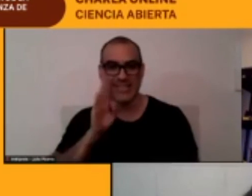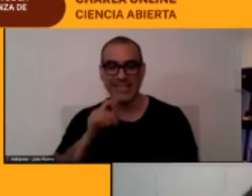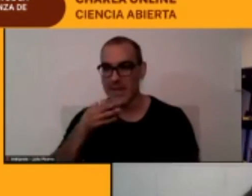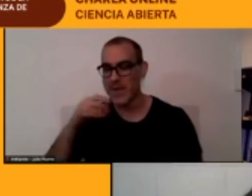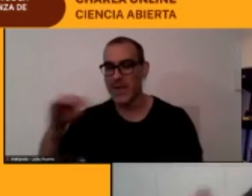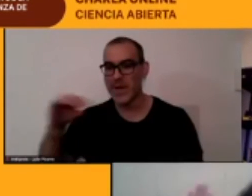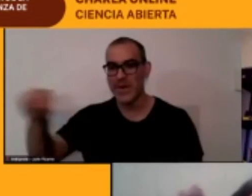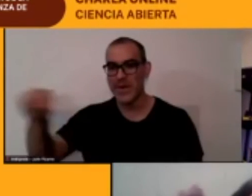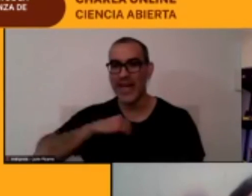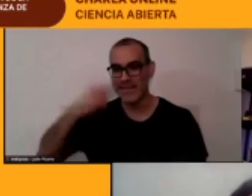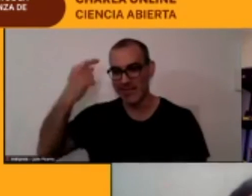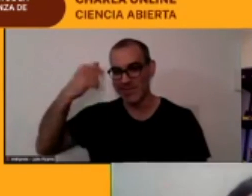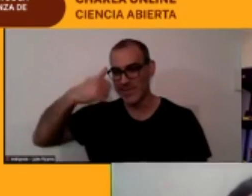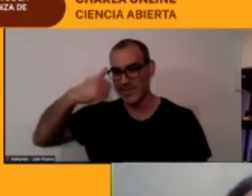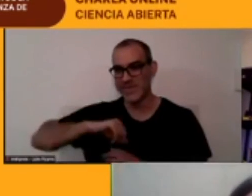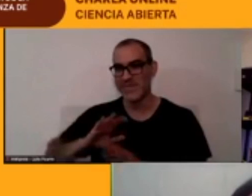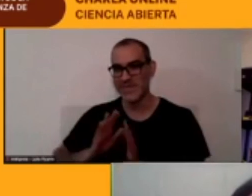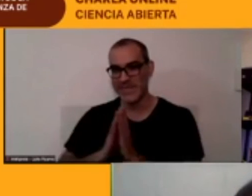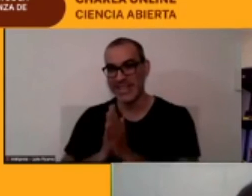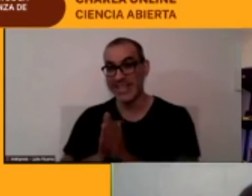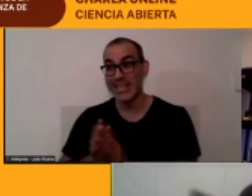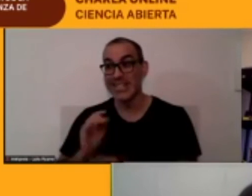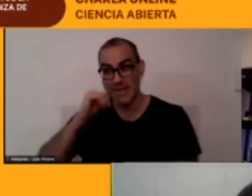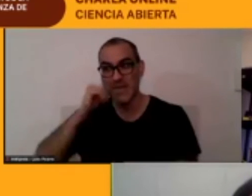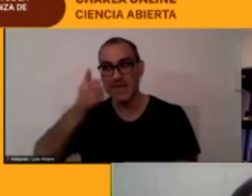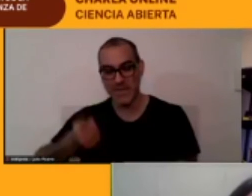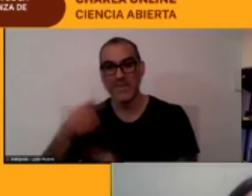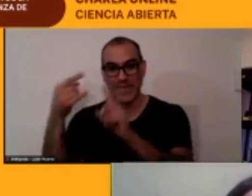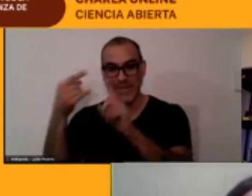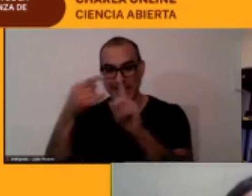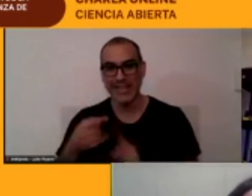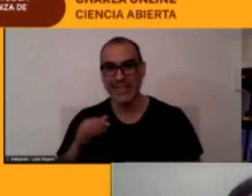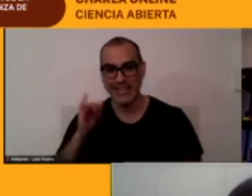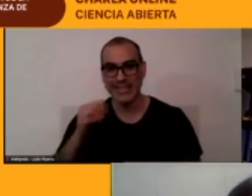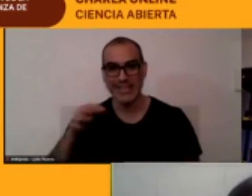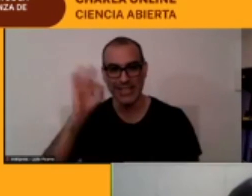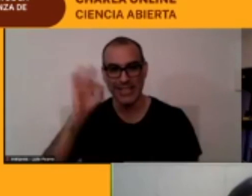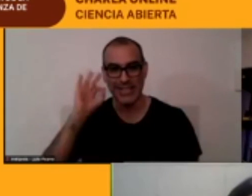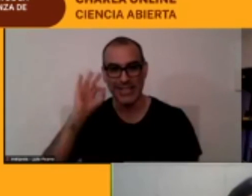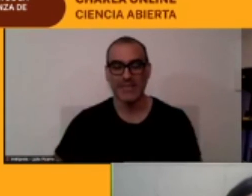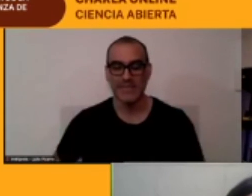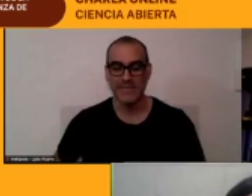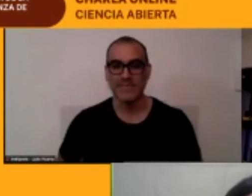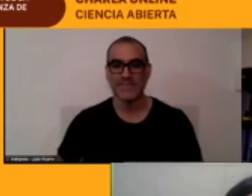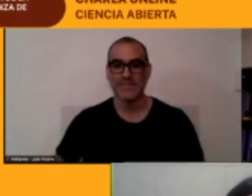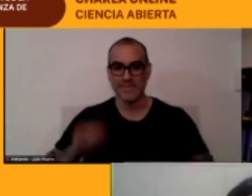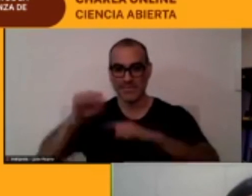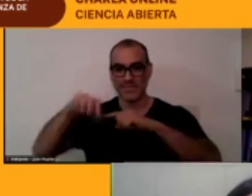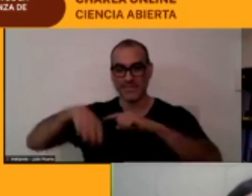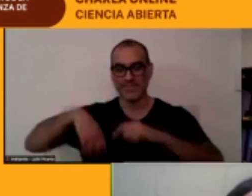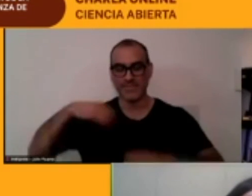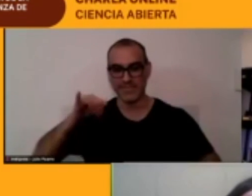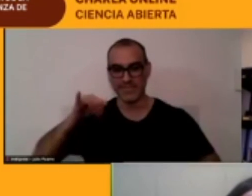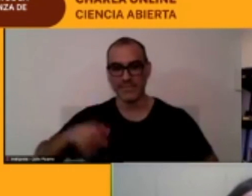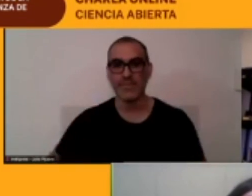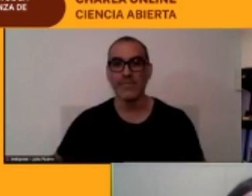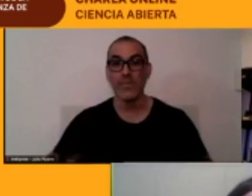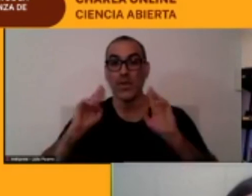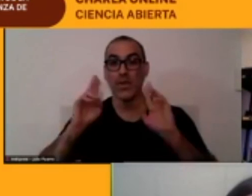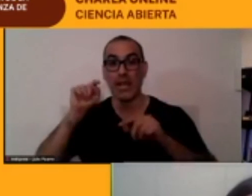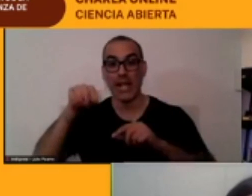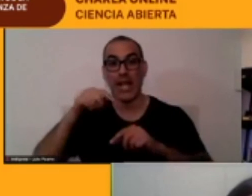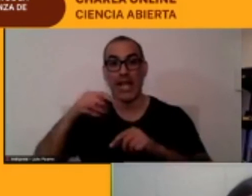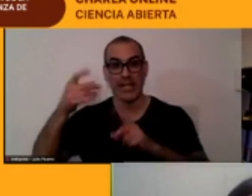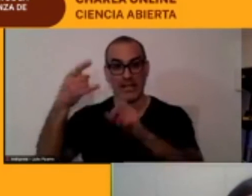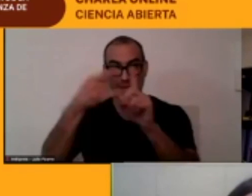saludos mañana está agendado y sí esperamos tener ahí las referencias